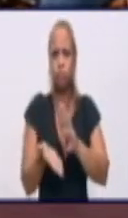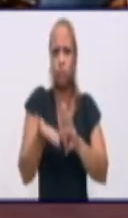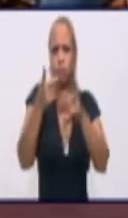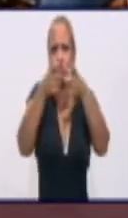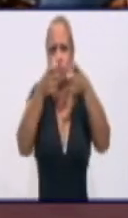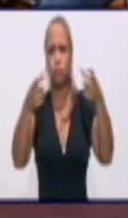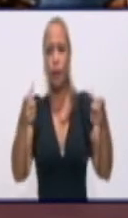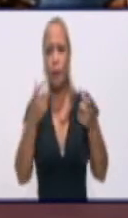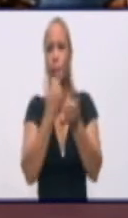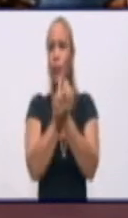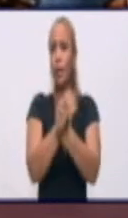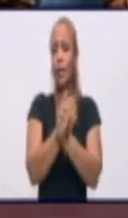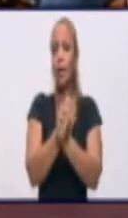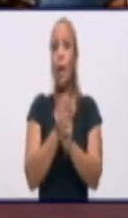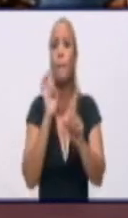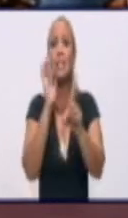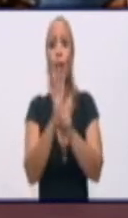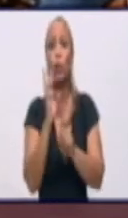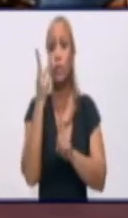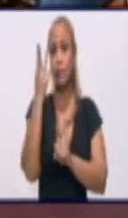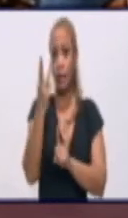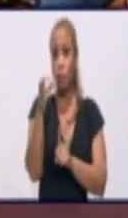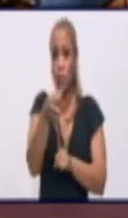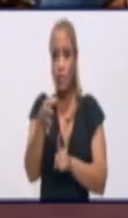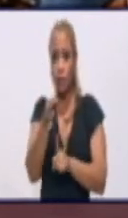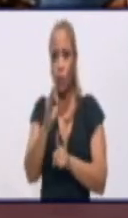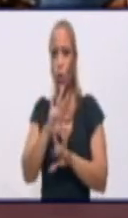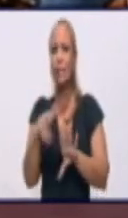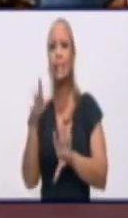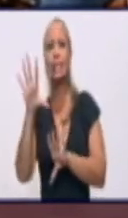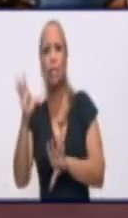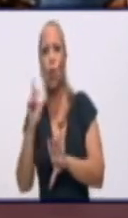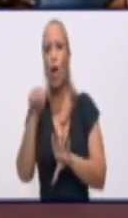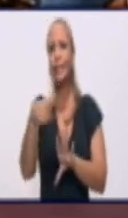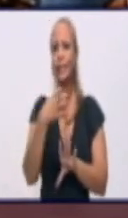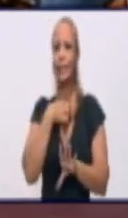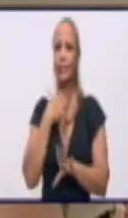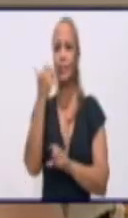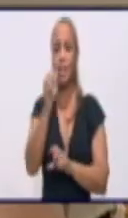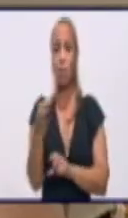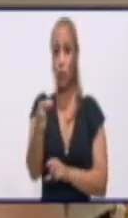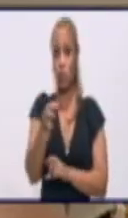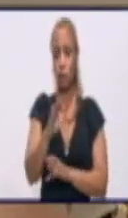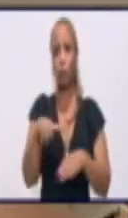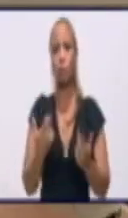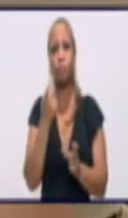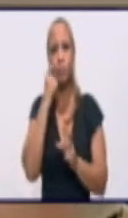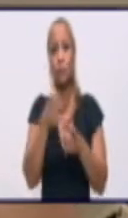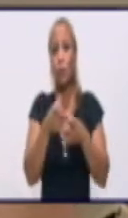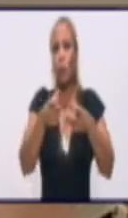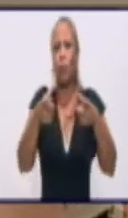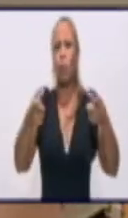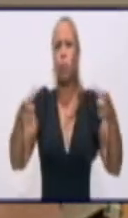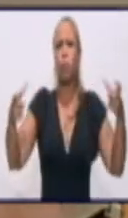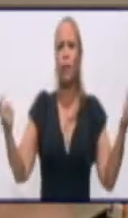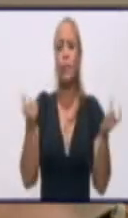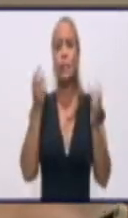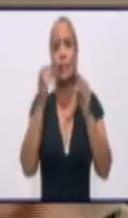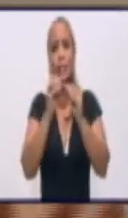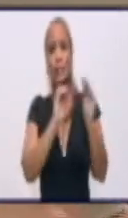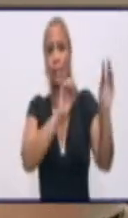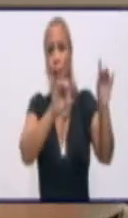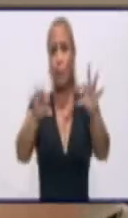Comenzamos con 3 municipios, 5, ya tenemos 10 municipios. Es decir, que hemos visto cómo se ha ido incrementando y cómo se ha ido